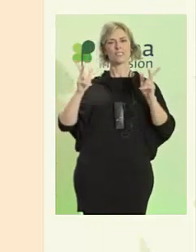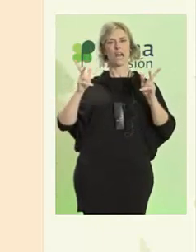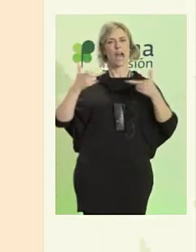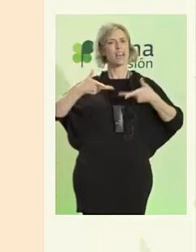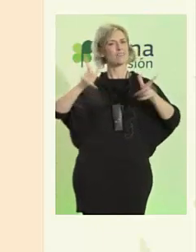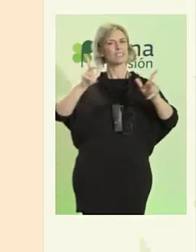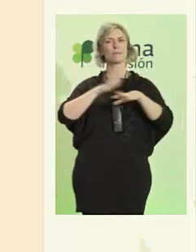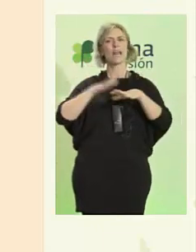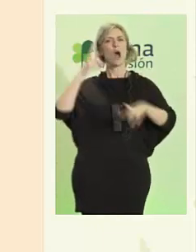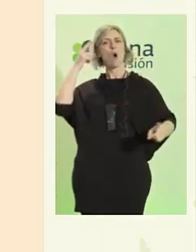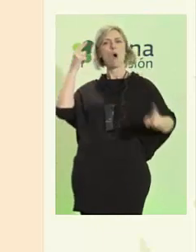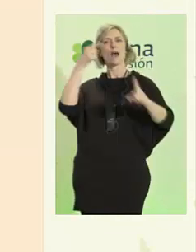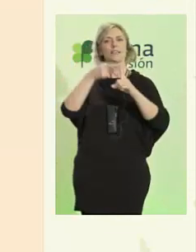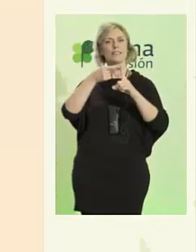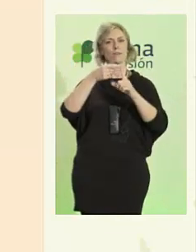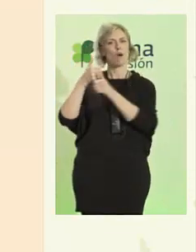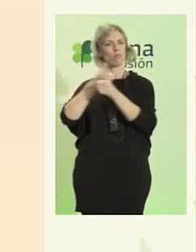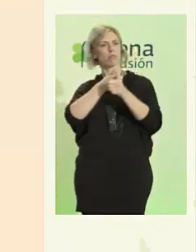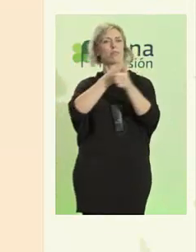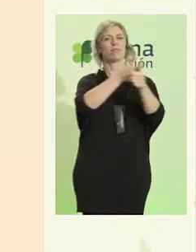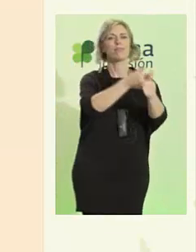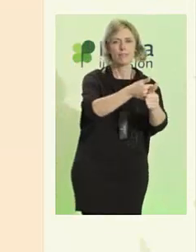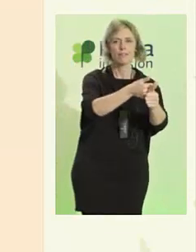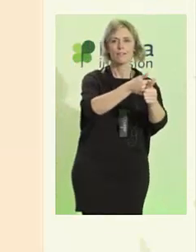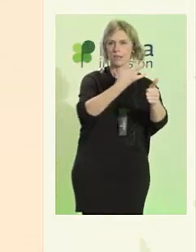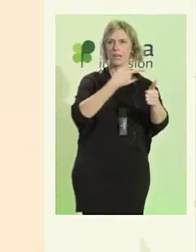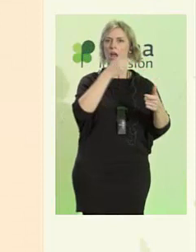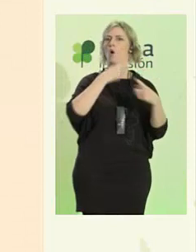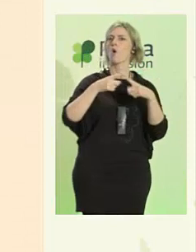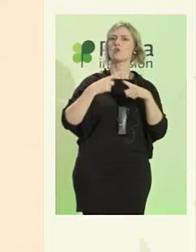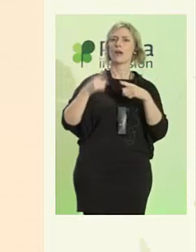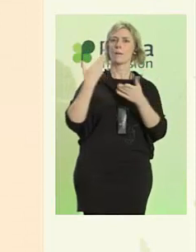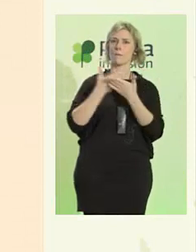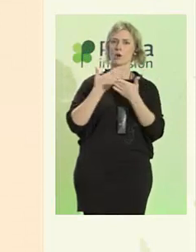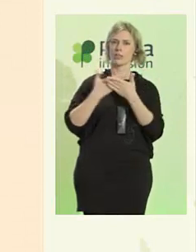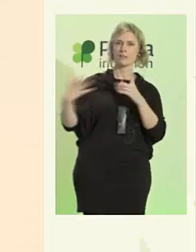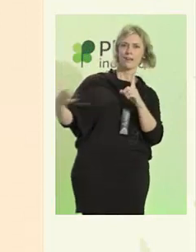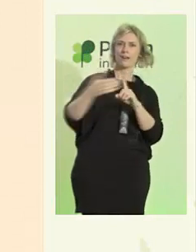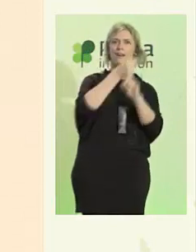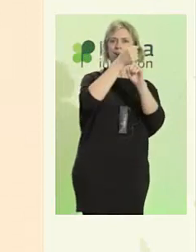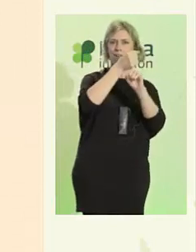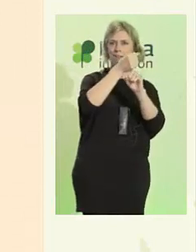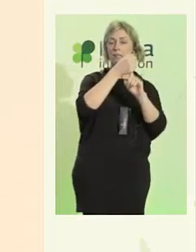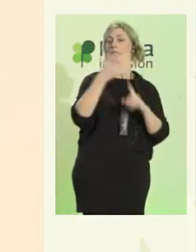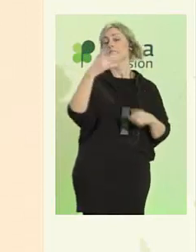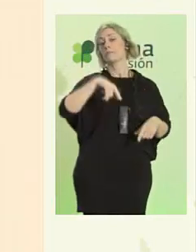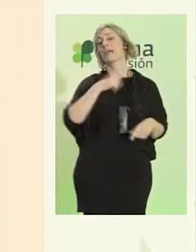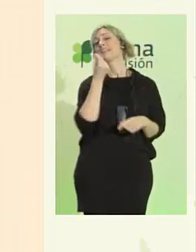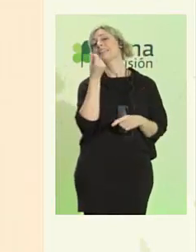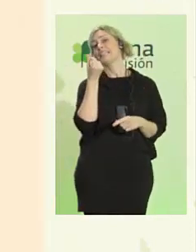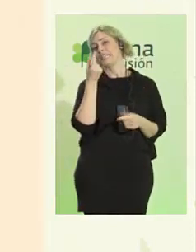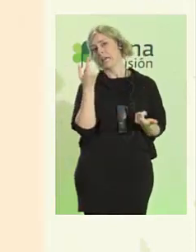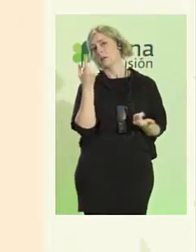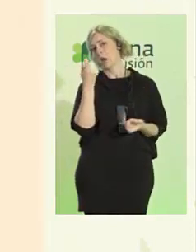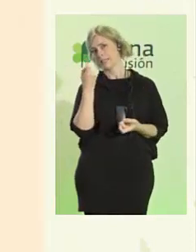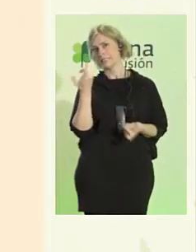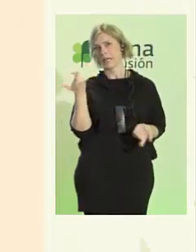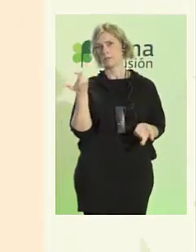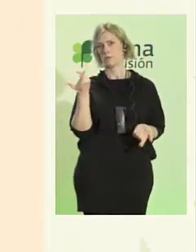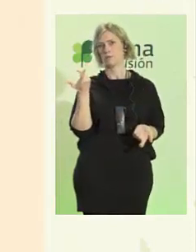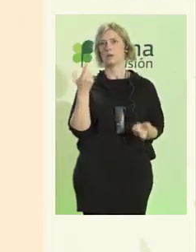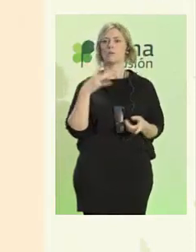nuestros sueños y lo que verdaderamente es importante para nosotros. También necesitamos dinero, no mucho, el suficiente,